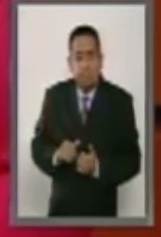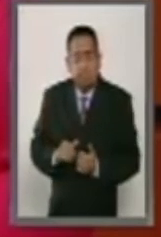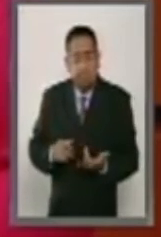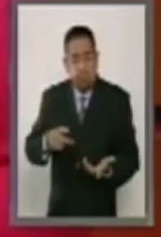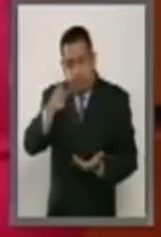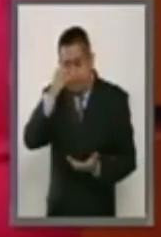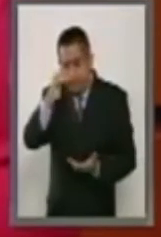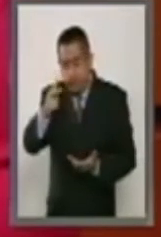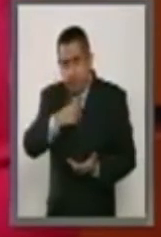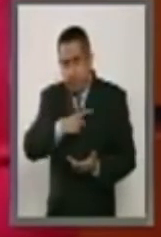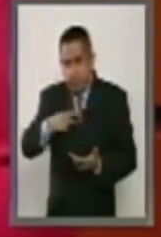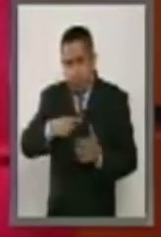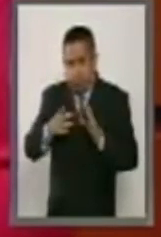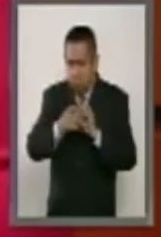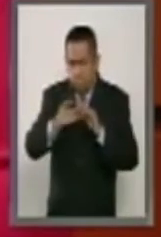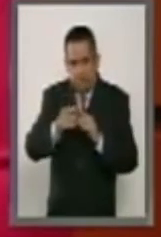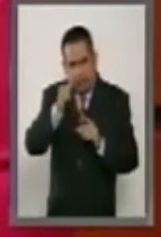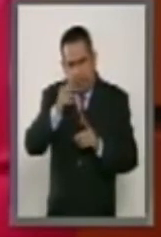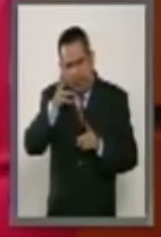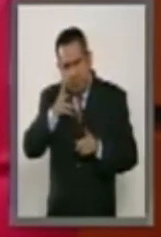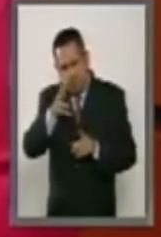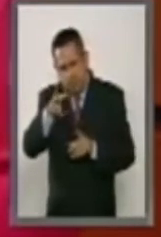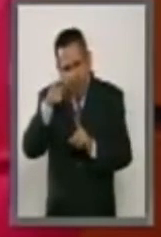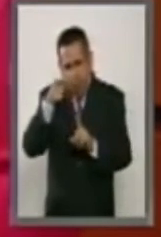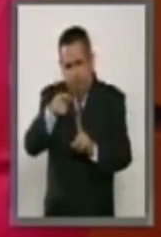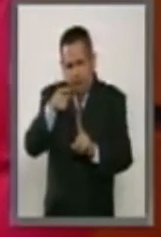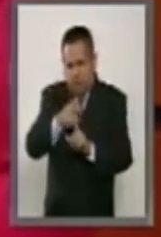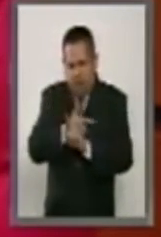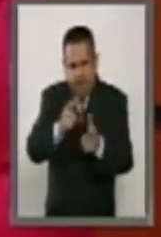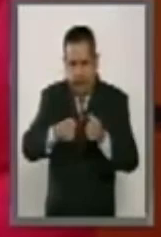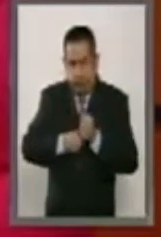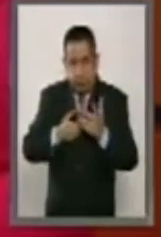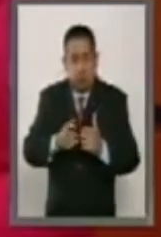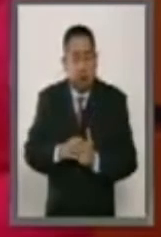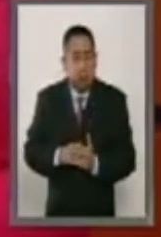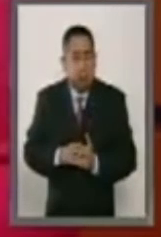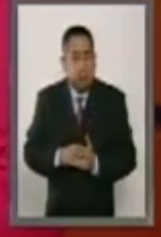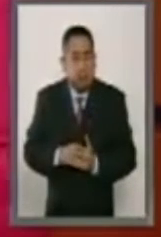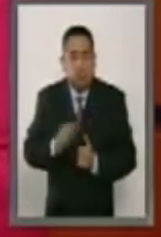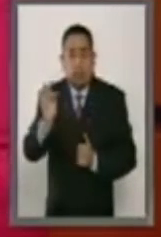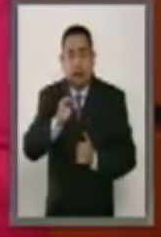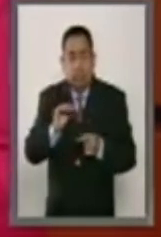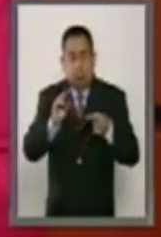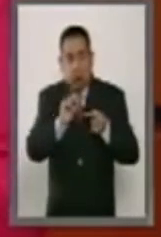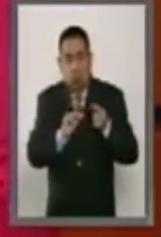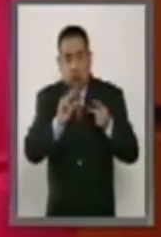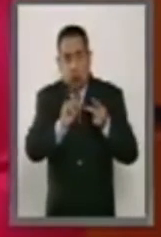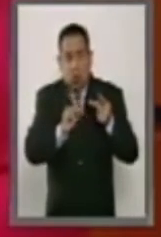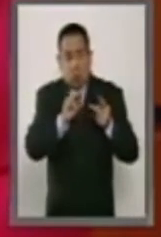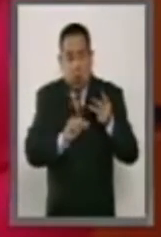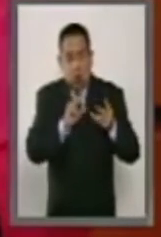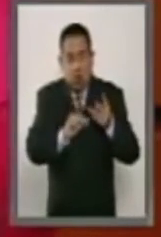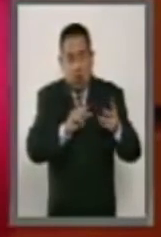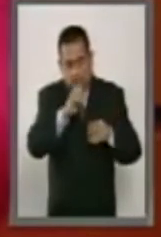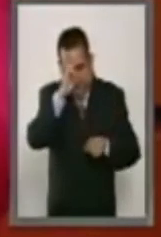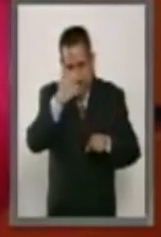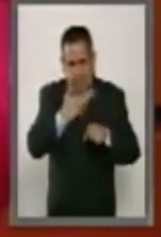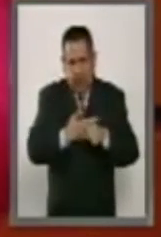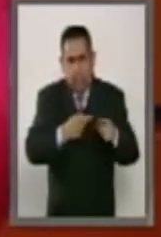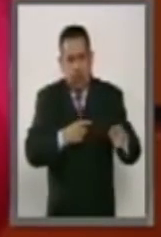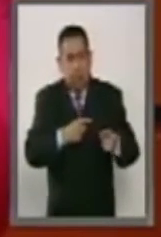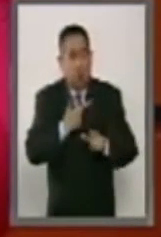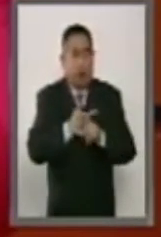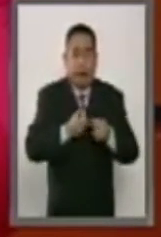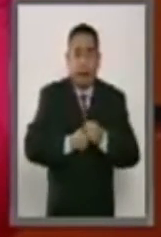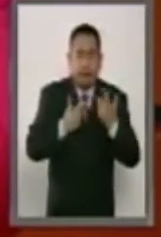debemos dirigirnos hacia ese horizonte. El que se establezcan restricciones a los extranjeros a su